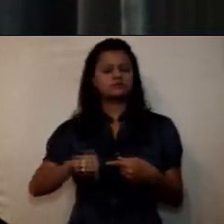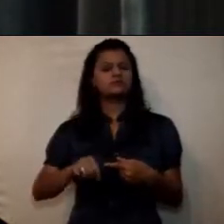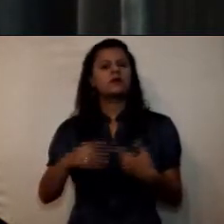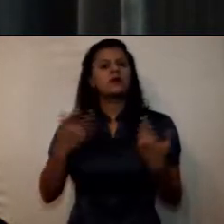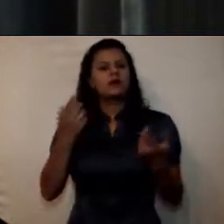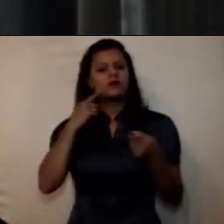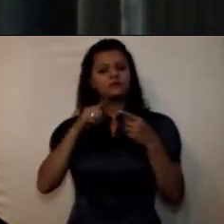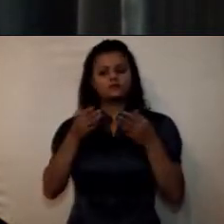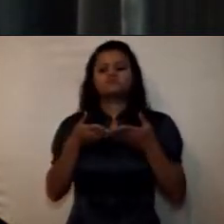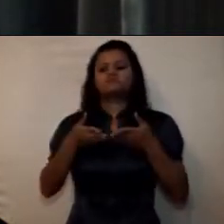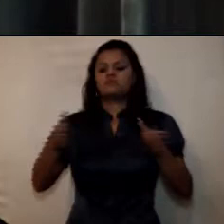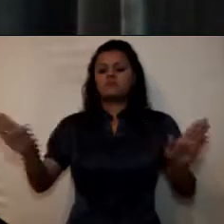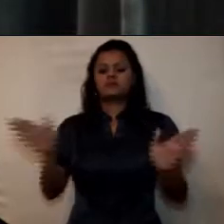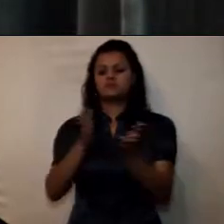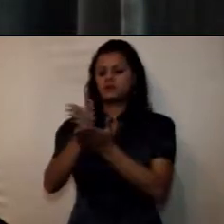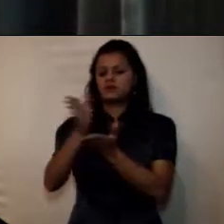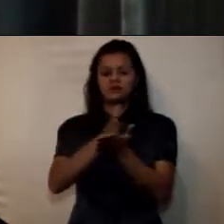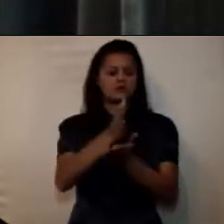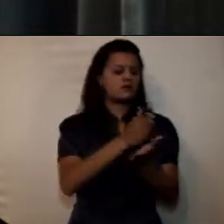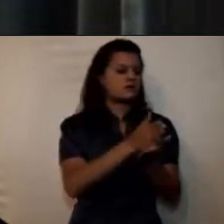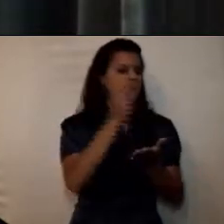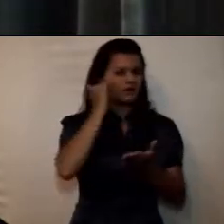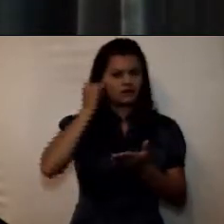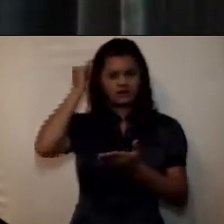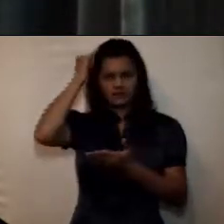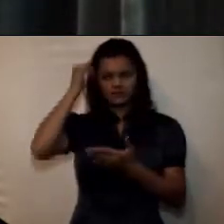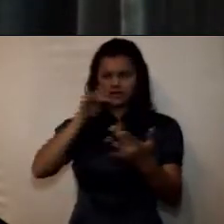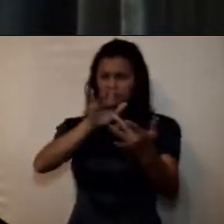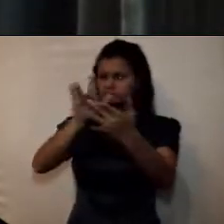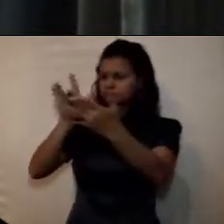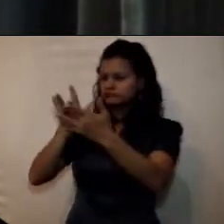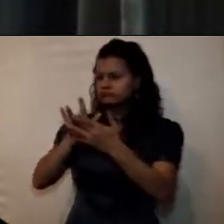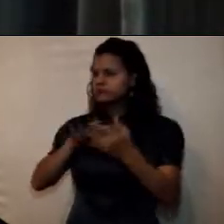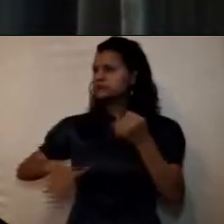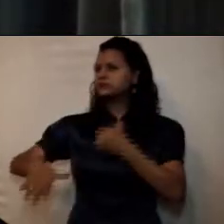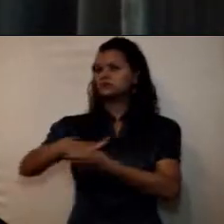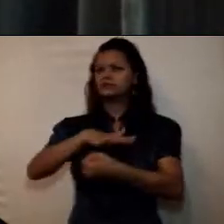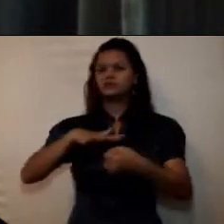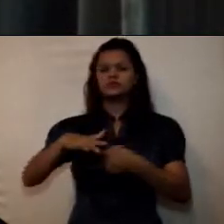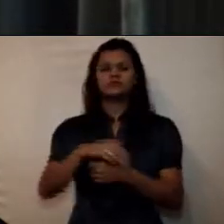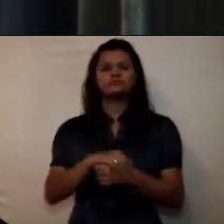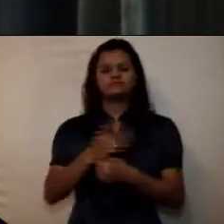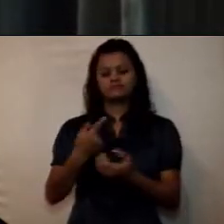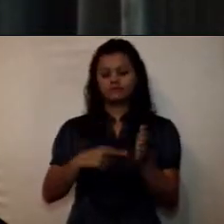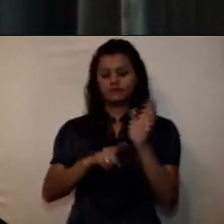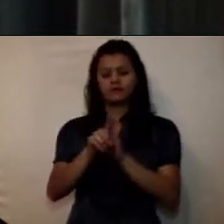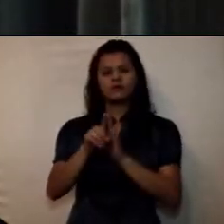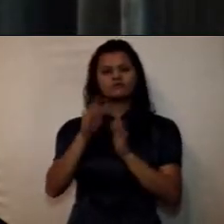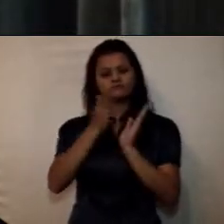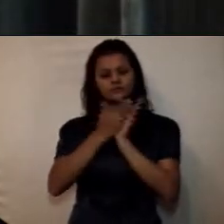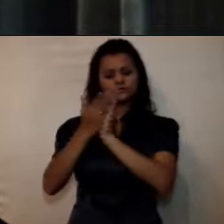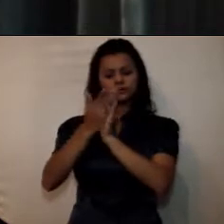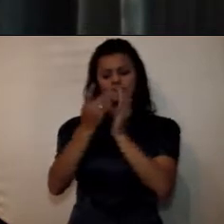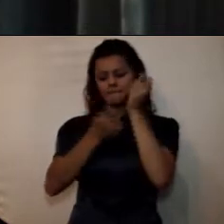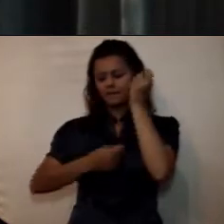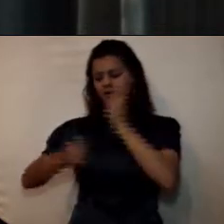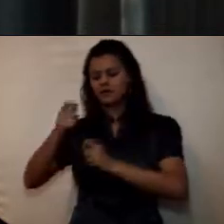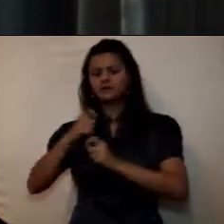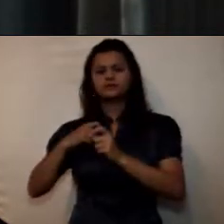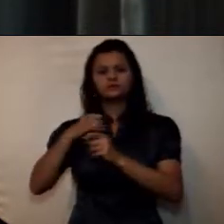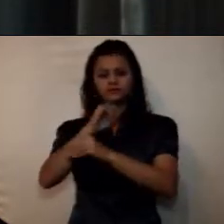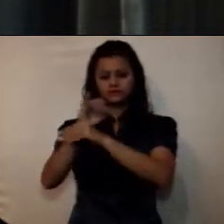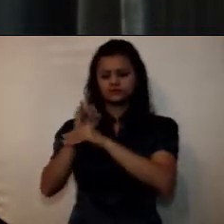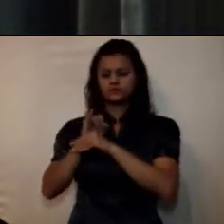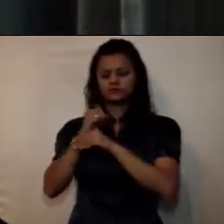ampliar la oferta académica con programas pertinentes desarrollo de un estudio de mercadeo institucional con el fin de actualizar el